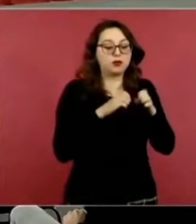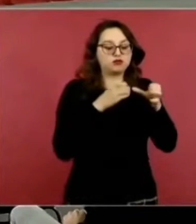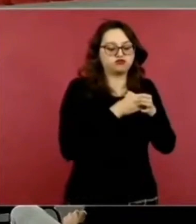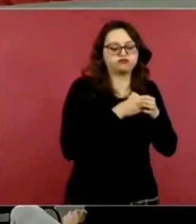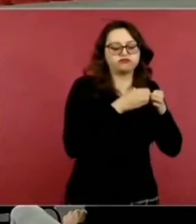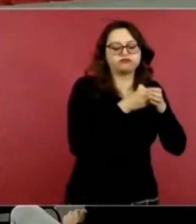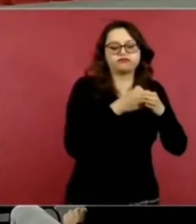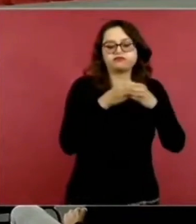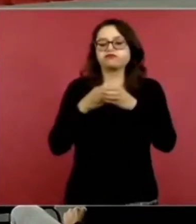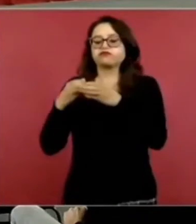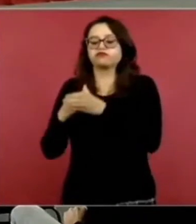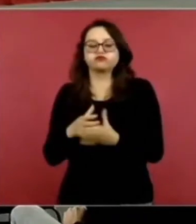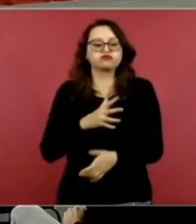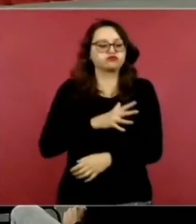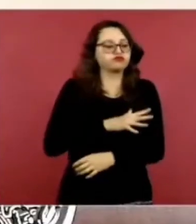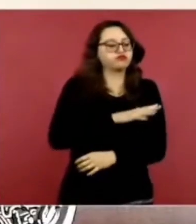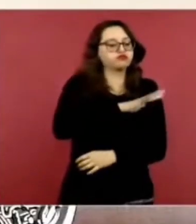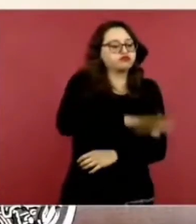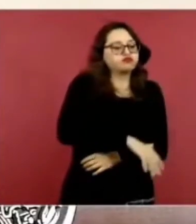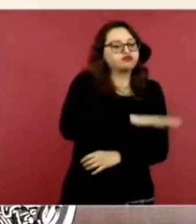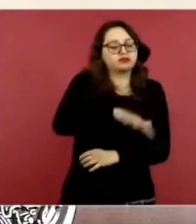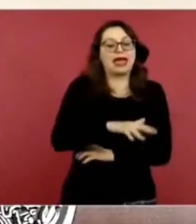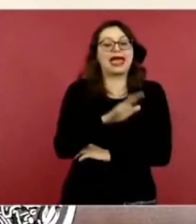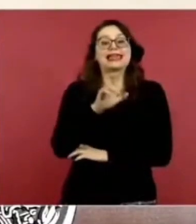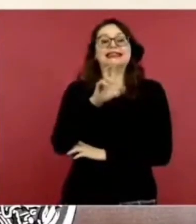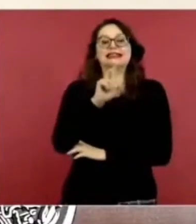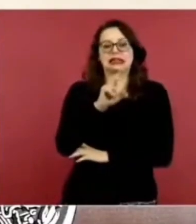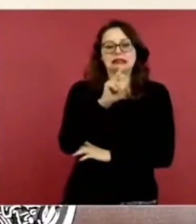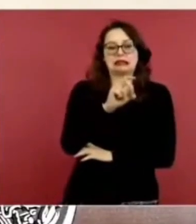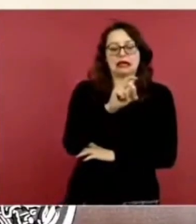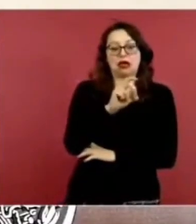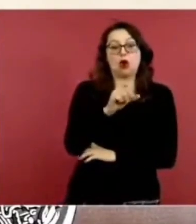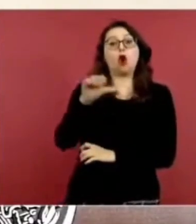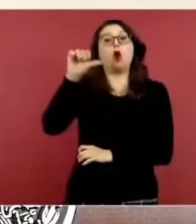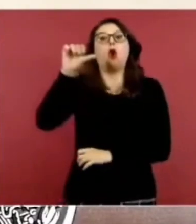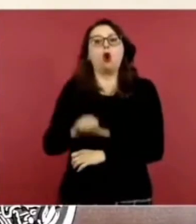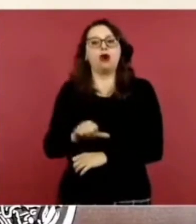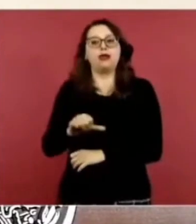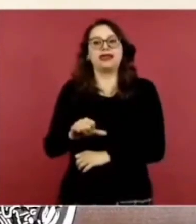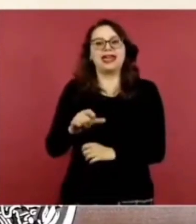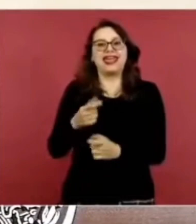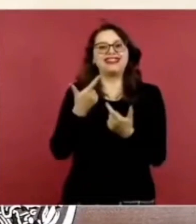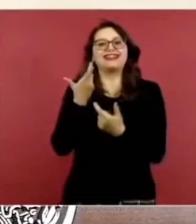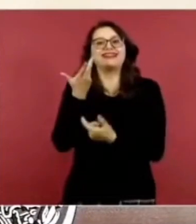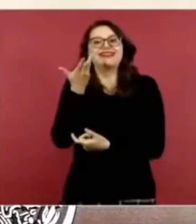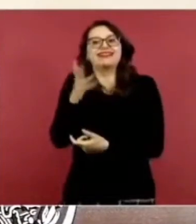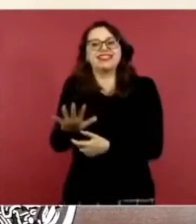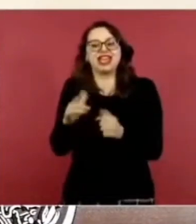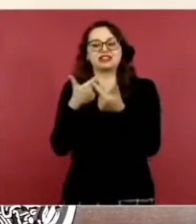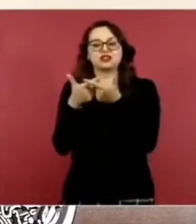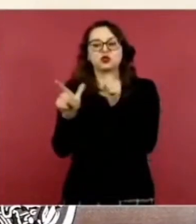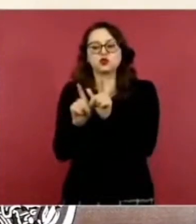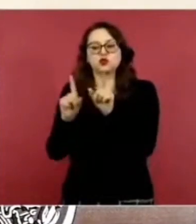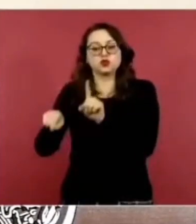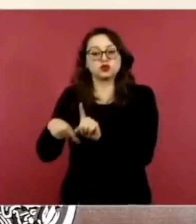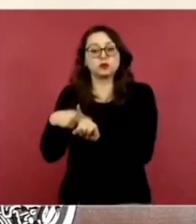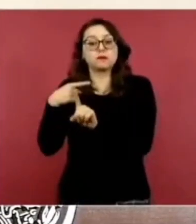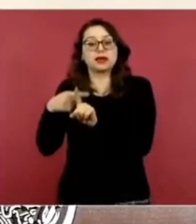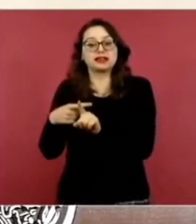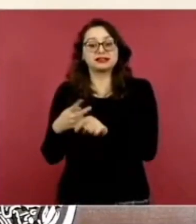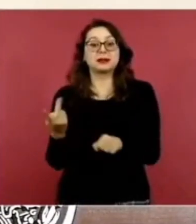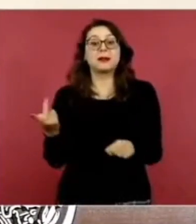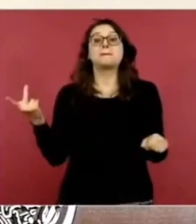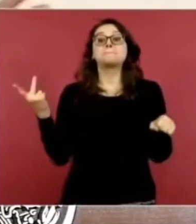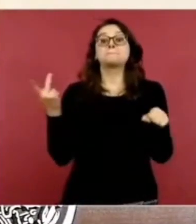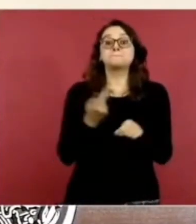vamos a ampliar a 10 brigadas más de las que ya tenemos de búsqueda porque aún no se restablece al 100